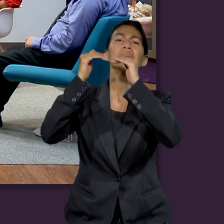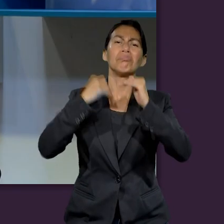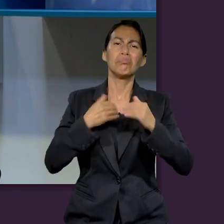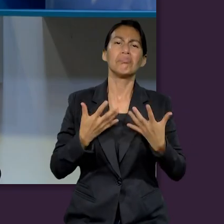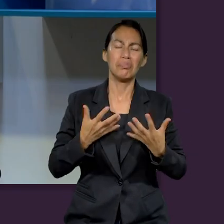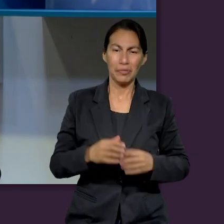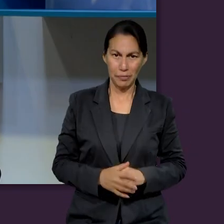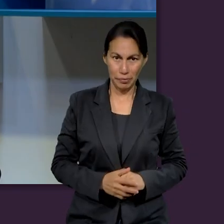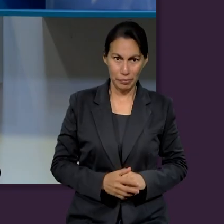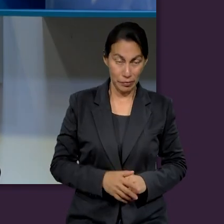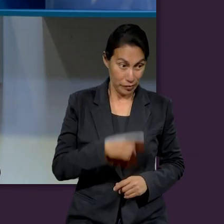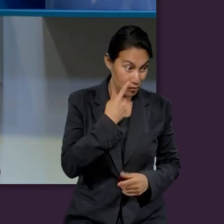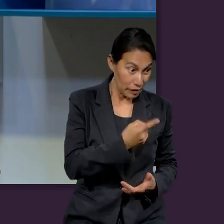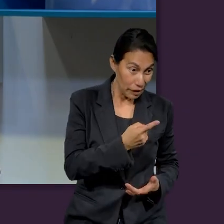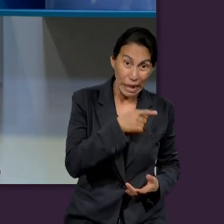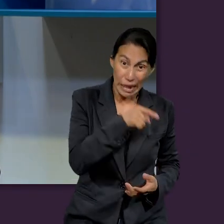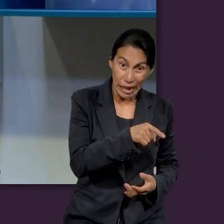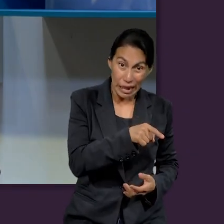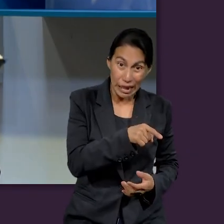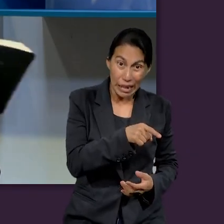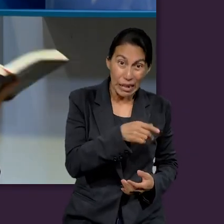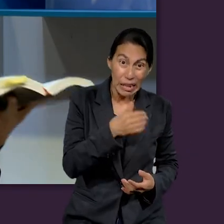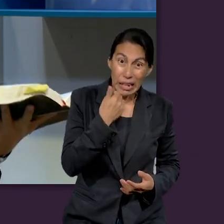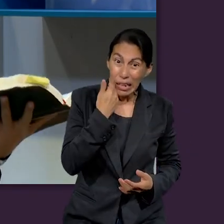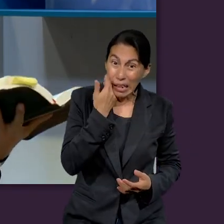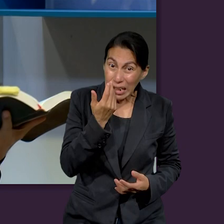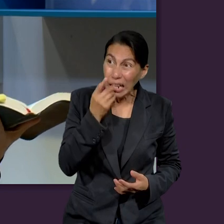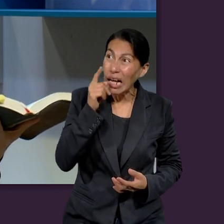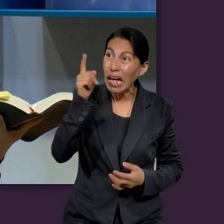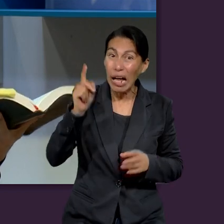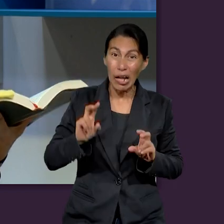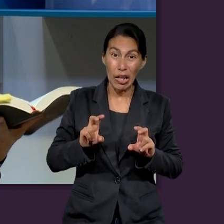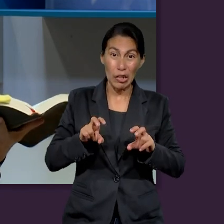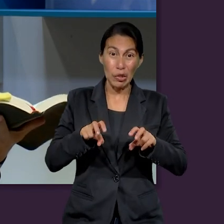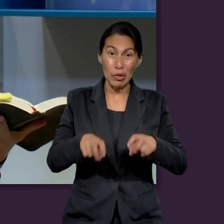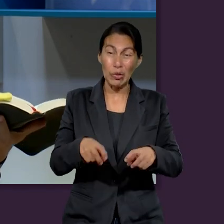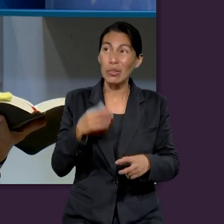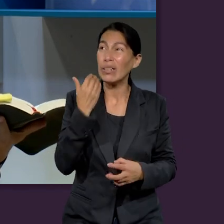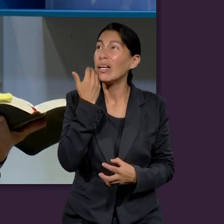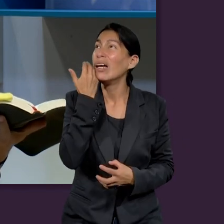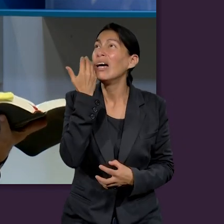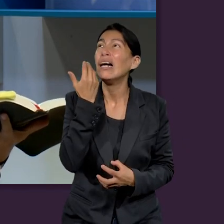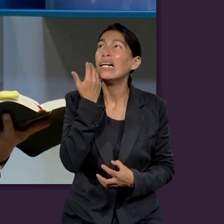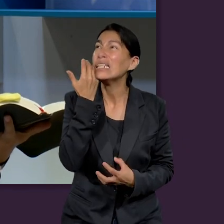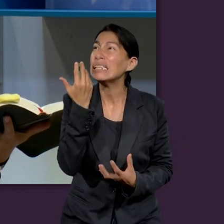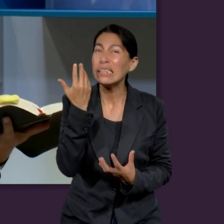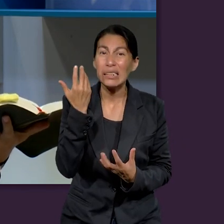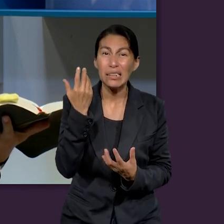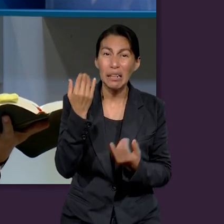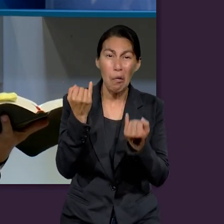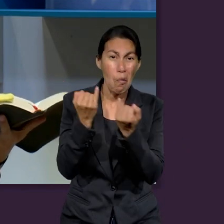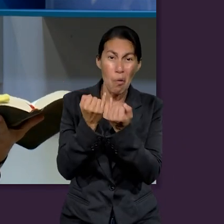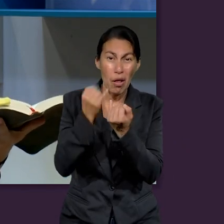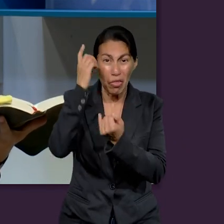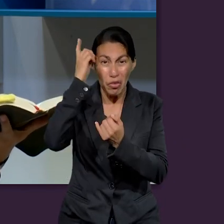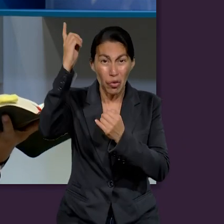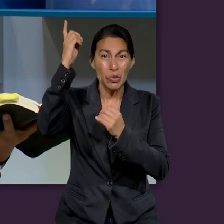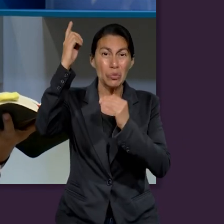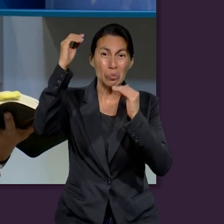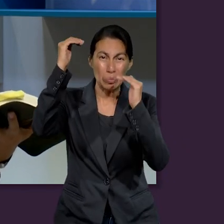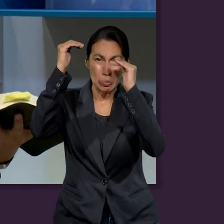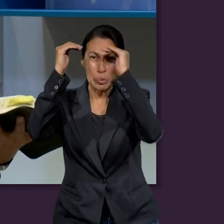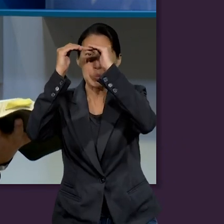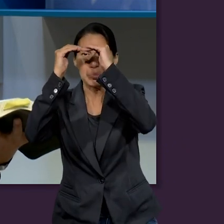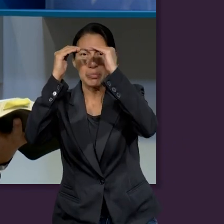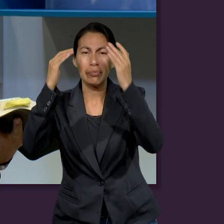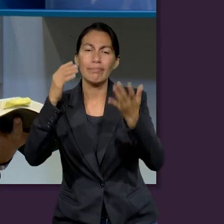al Altísimo. O sea que este ser creado codició el trono de Dios, codició